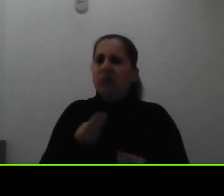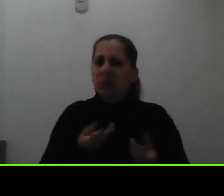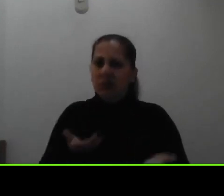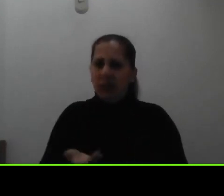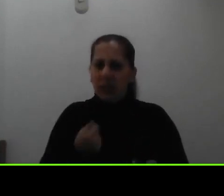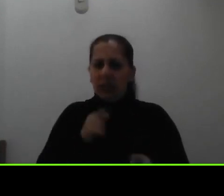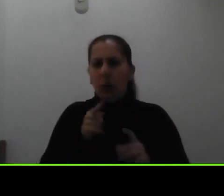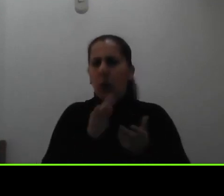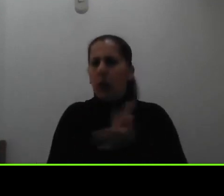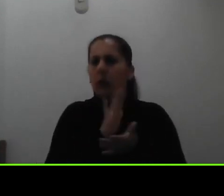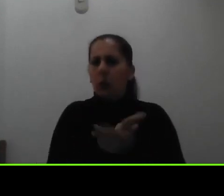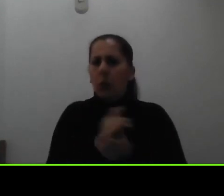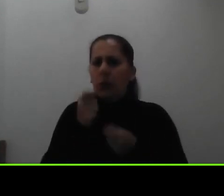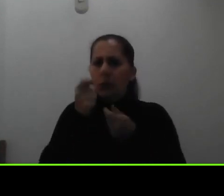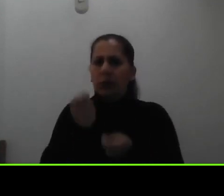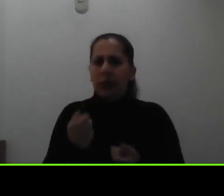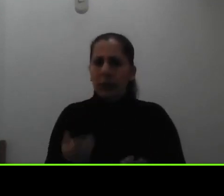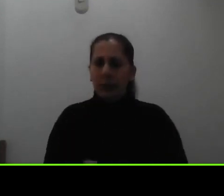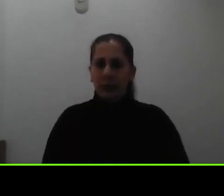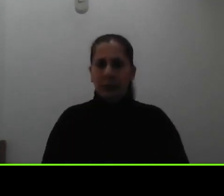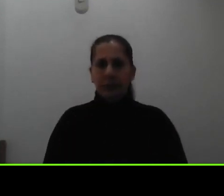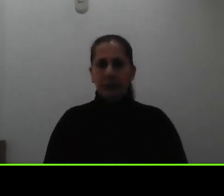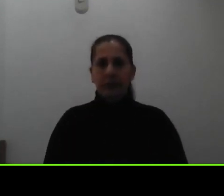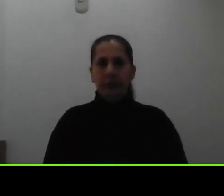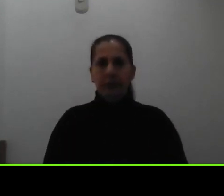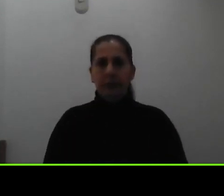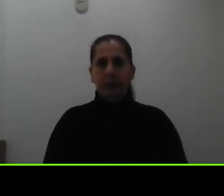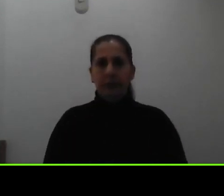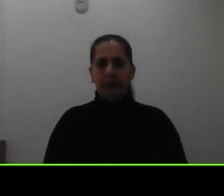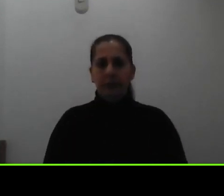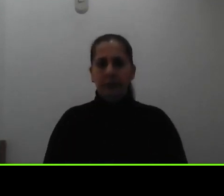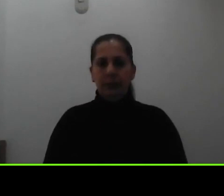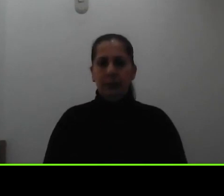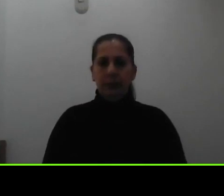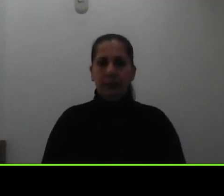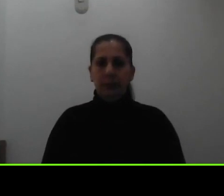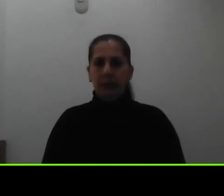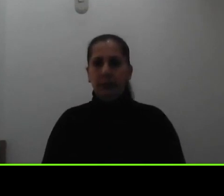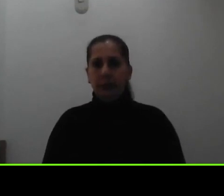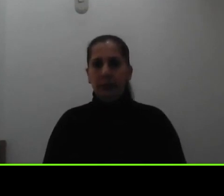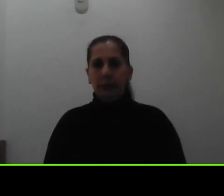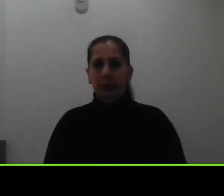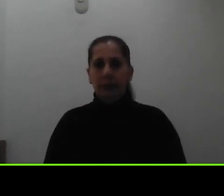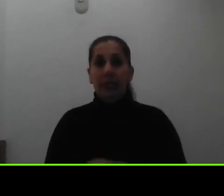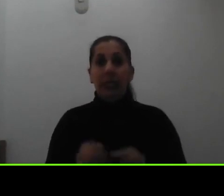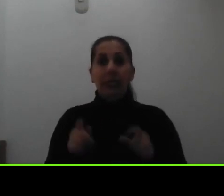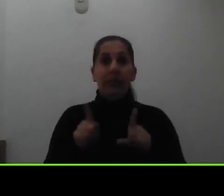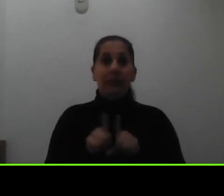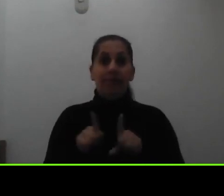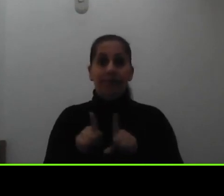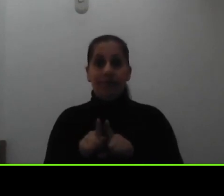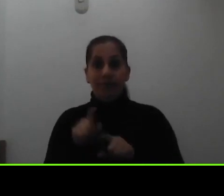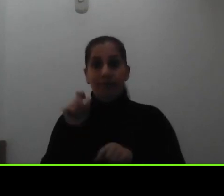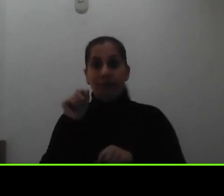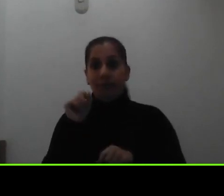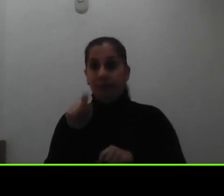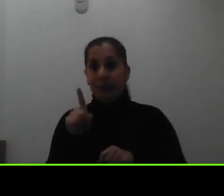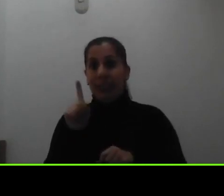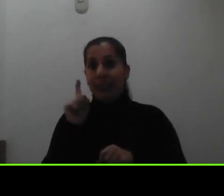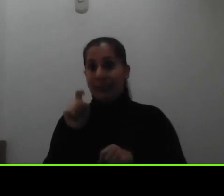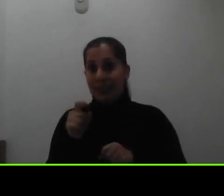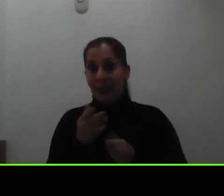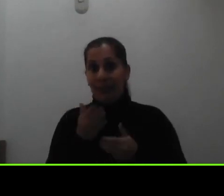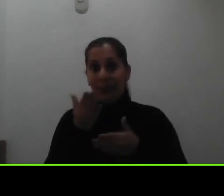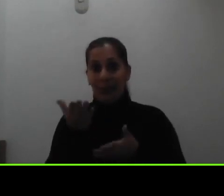documento pueden presentar en ese punto y nuevamente nos preguntan que si deben presentar